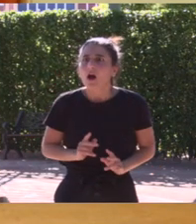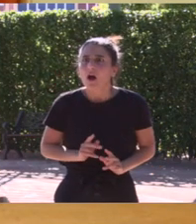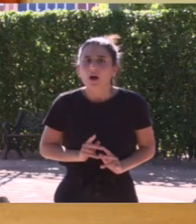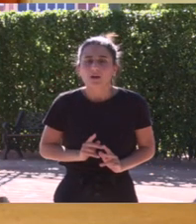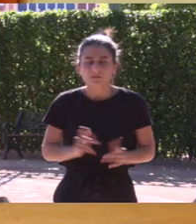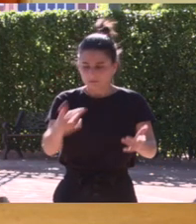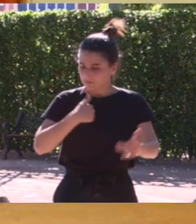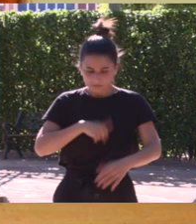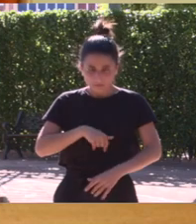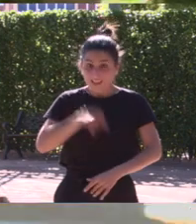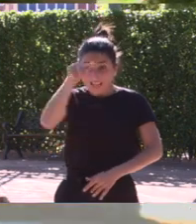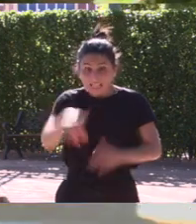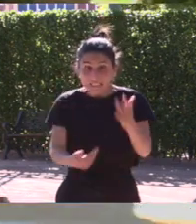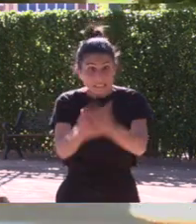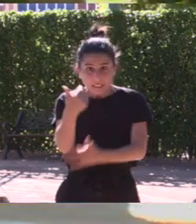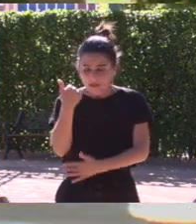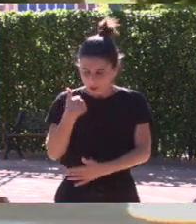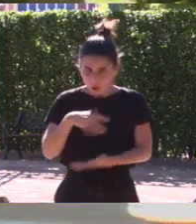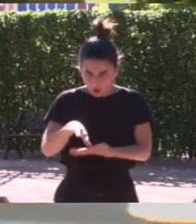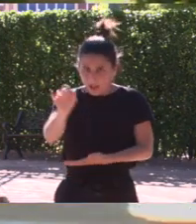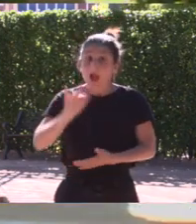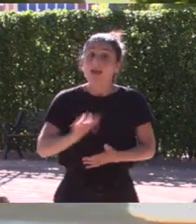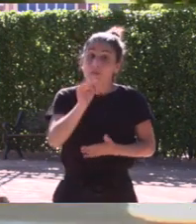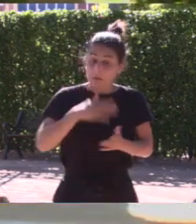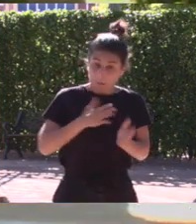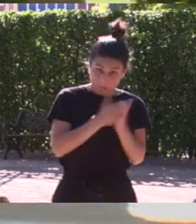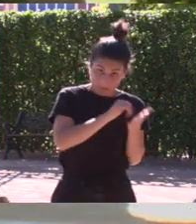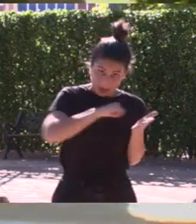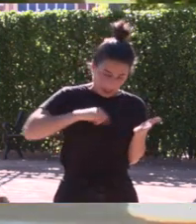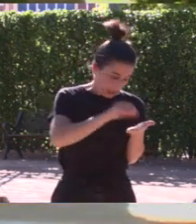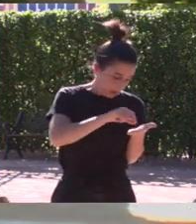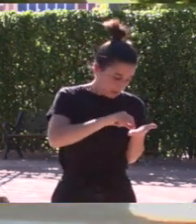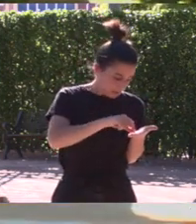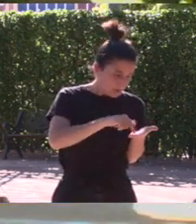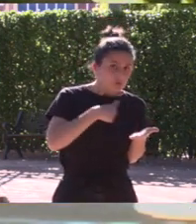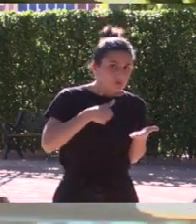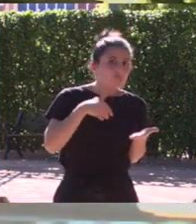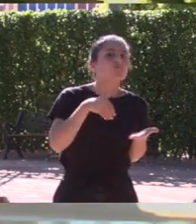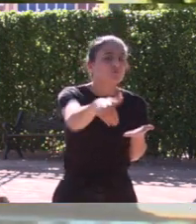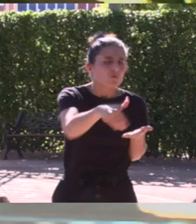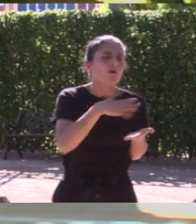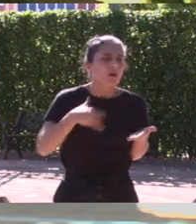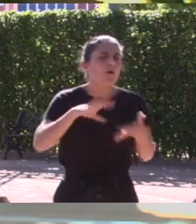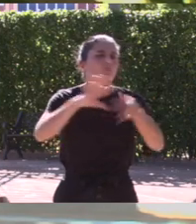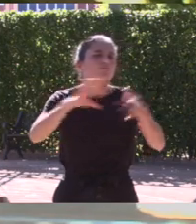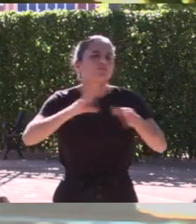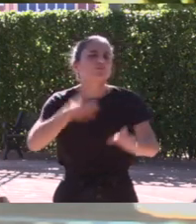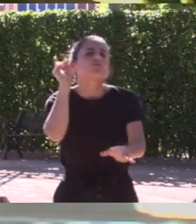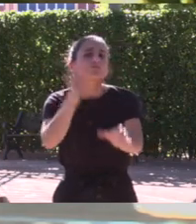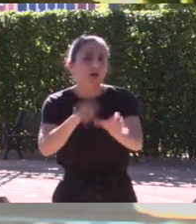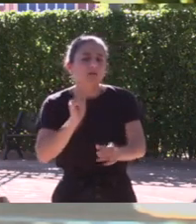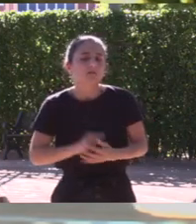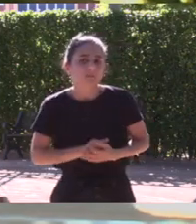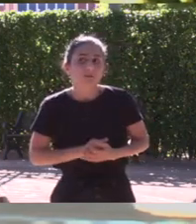pasando, decidí ese día y además lo escribí en mi diario que algún día yo querría llegar a los Juegos